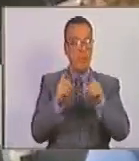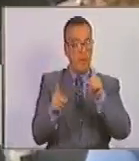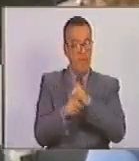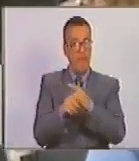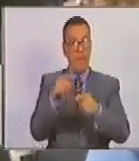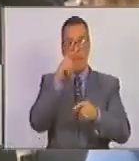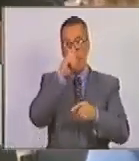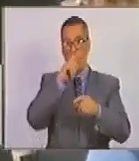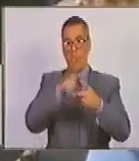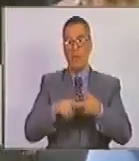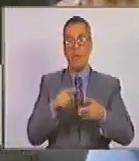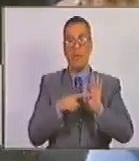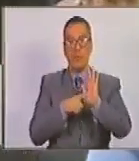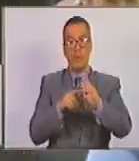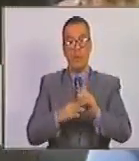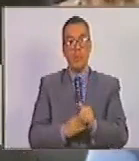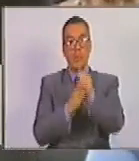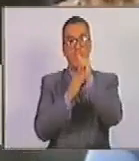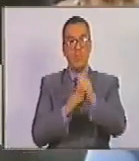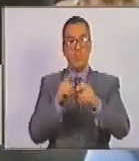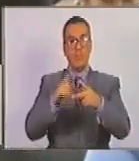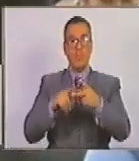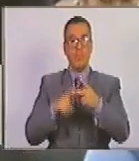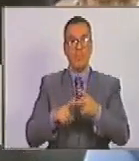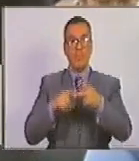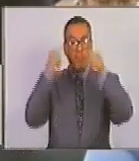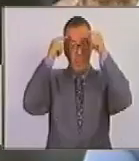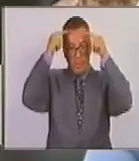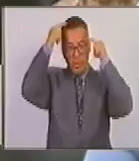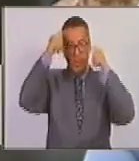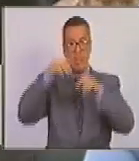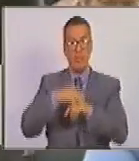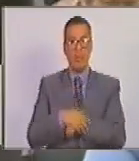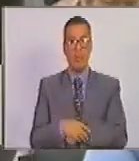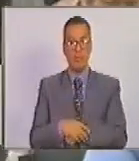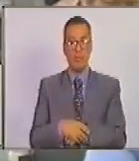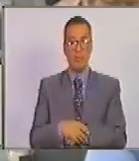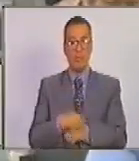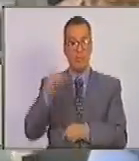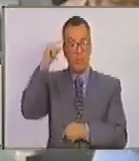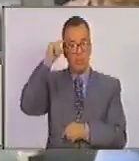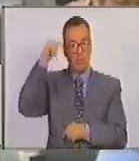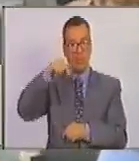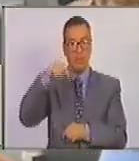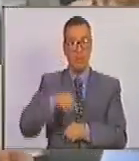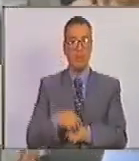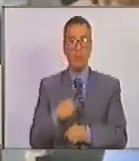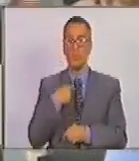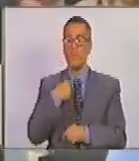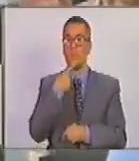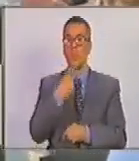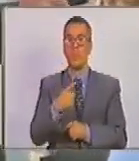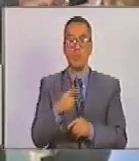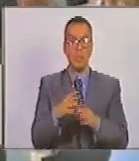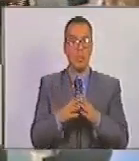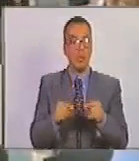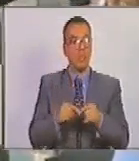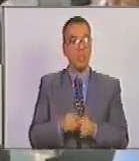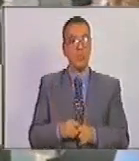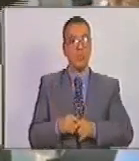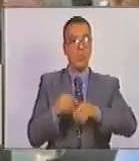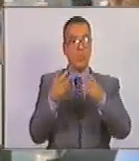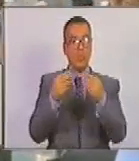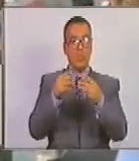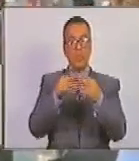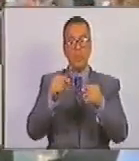época, inspirado y liderado por el comandante Hugo Chávez. Hoy día les decimos a todos, porque a